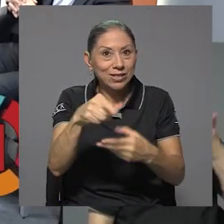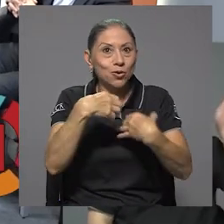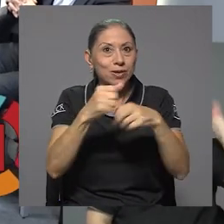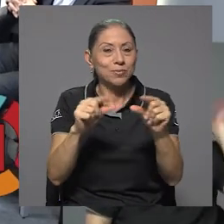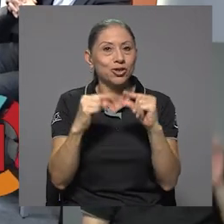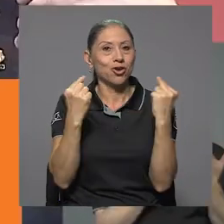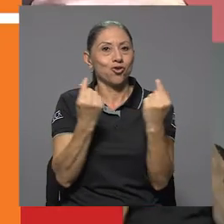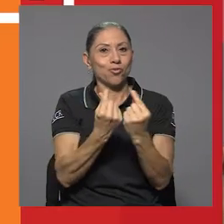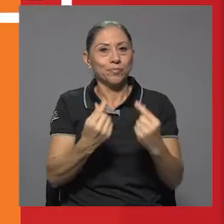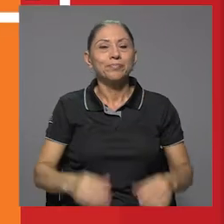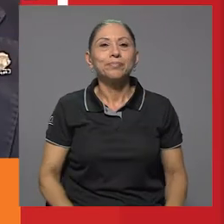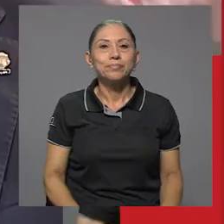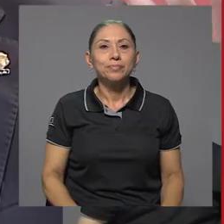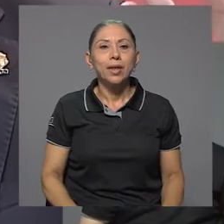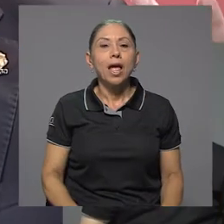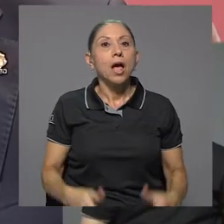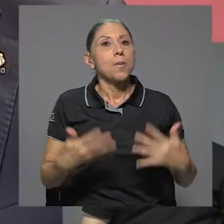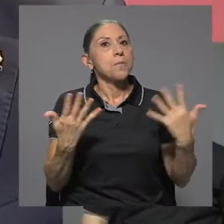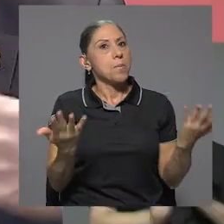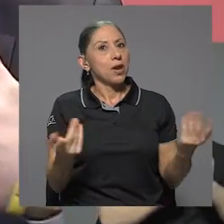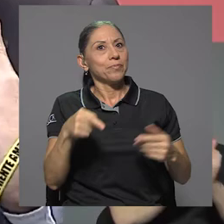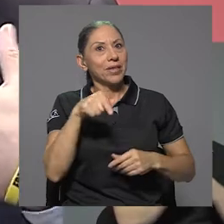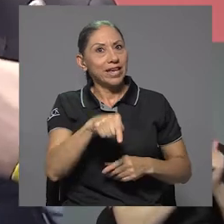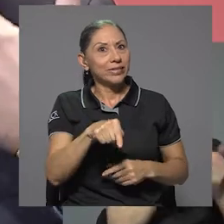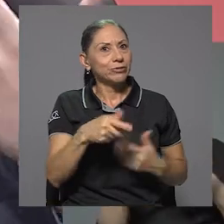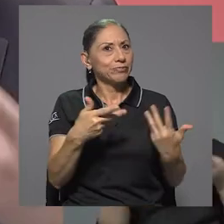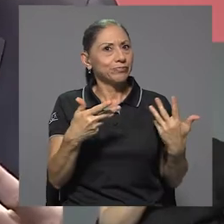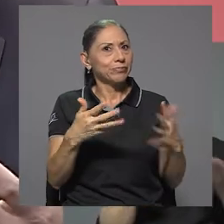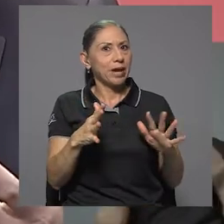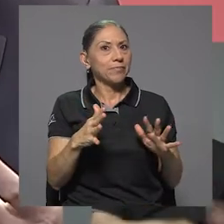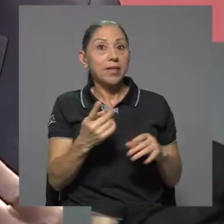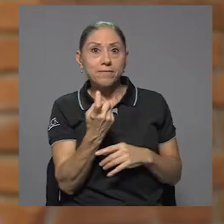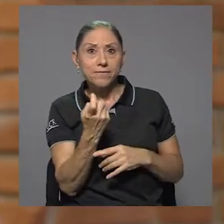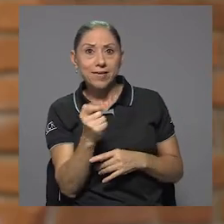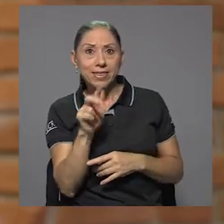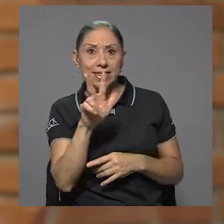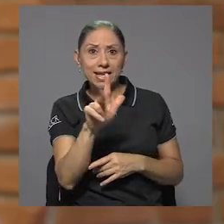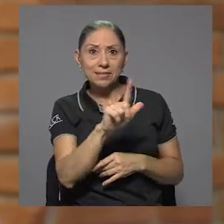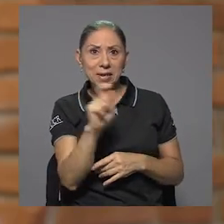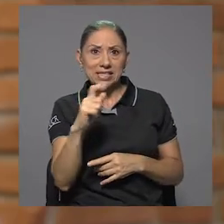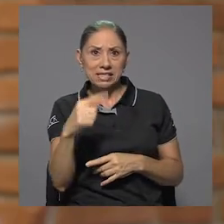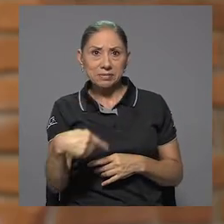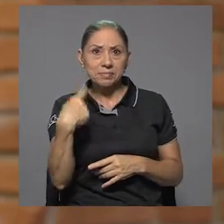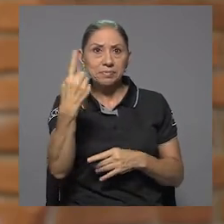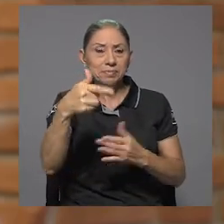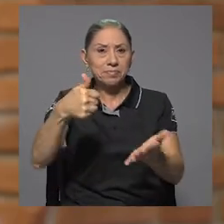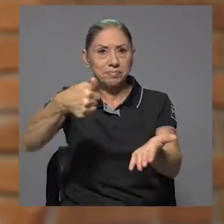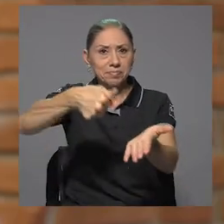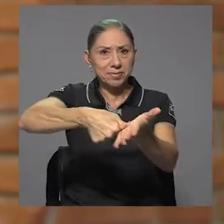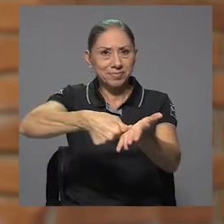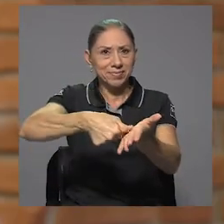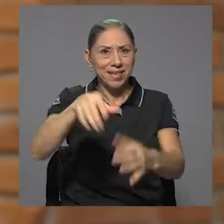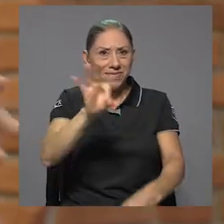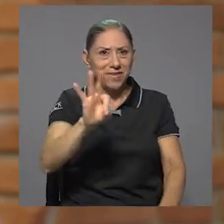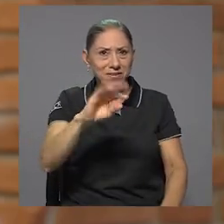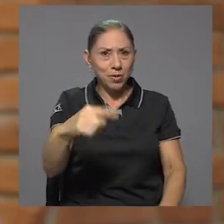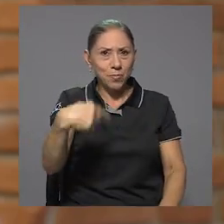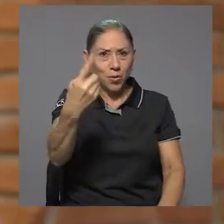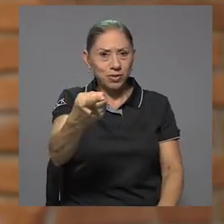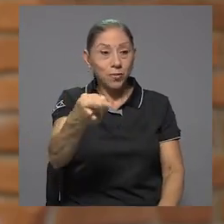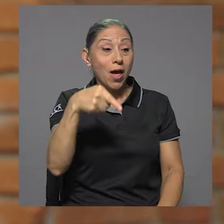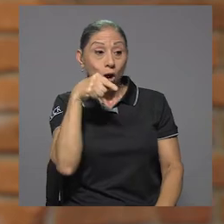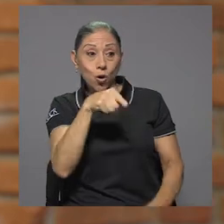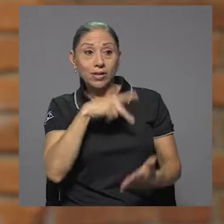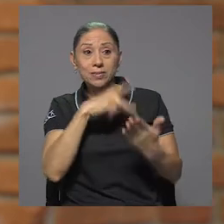es un espacio que a lo largo de los tres meses que nos separan de las elecciones en febrero, pues le va a servir al público para